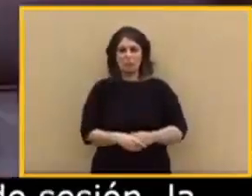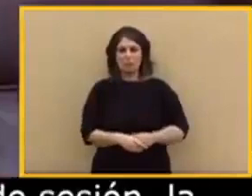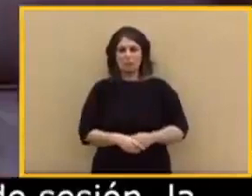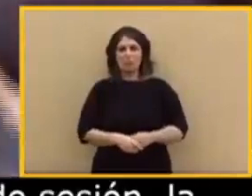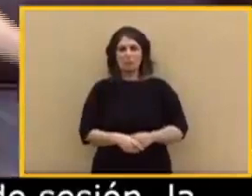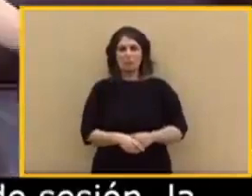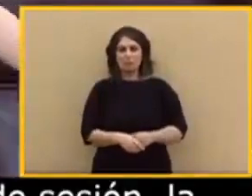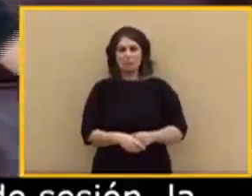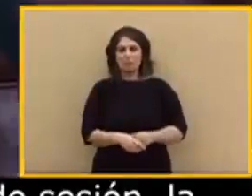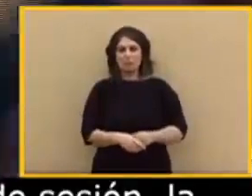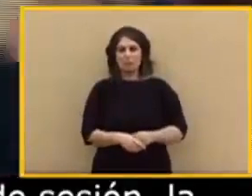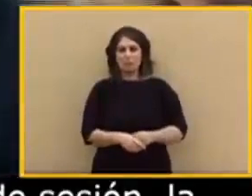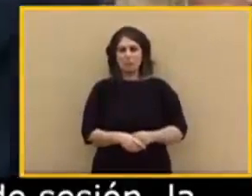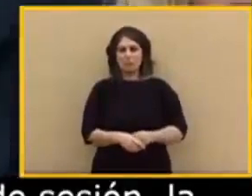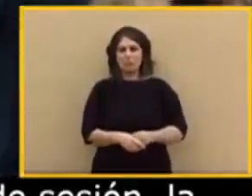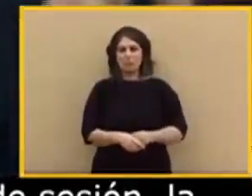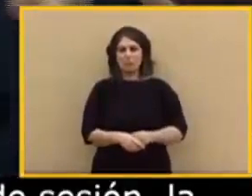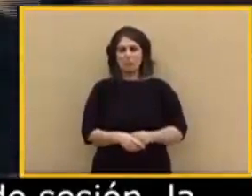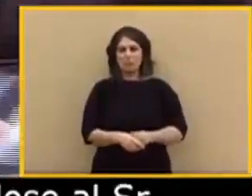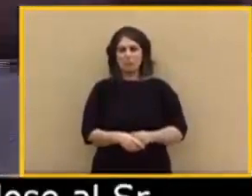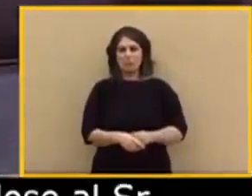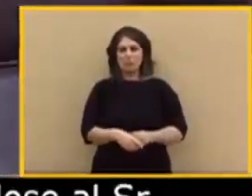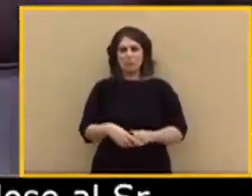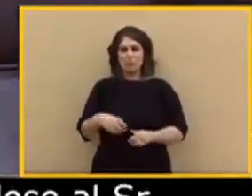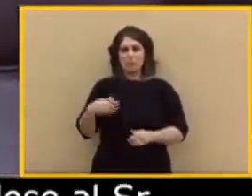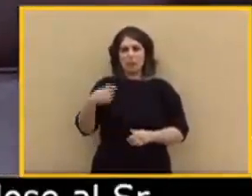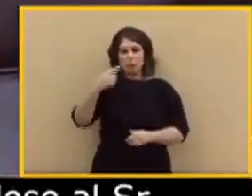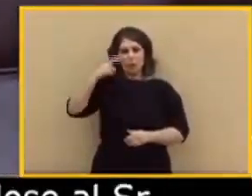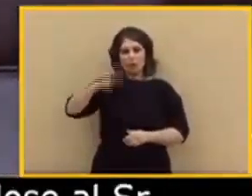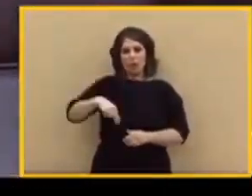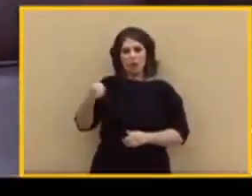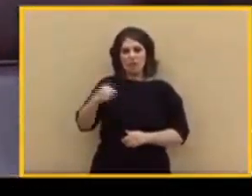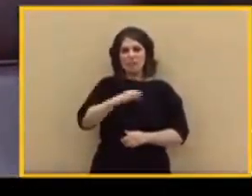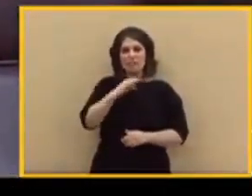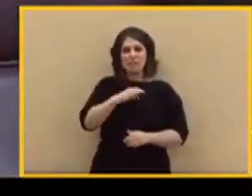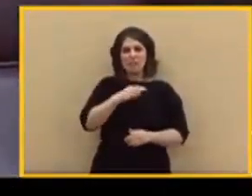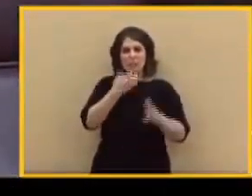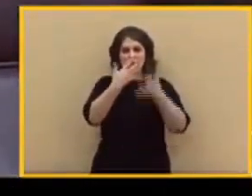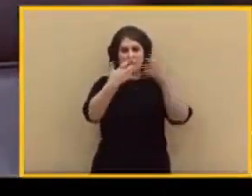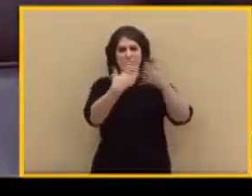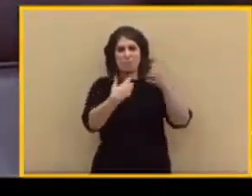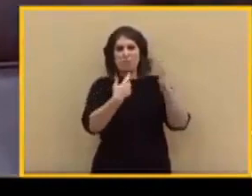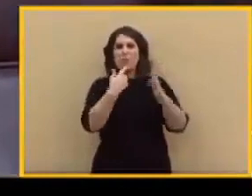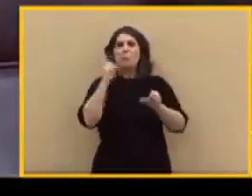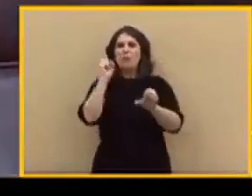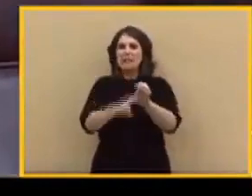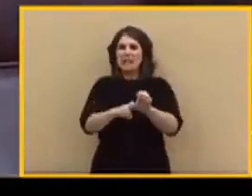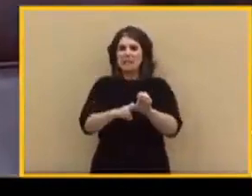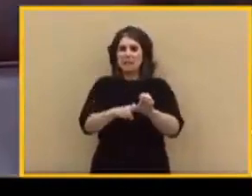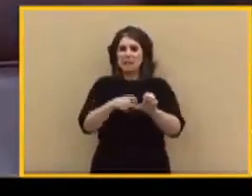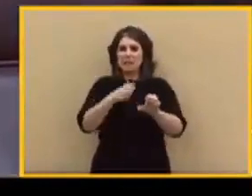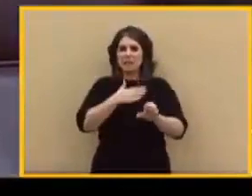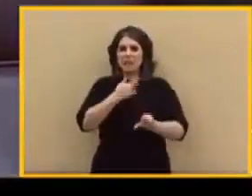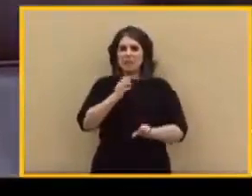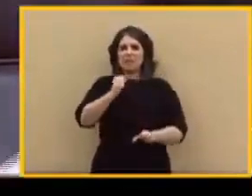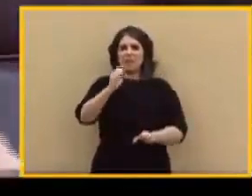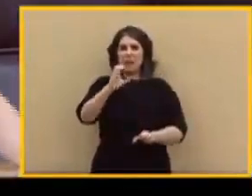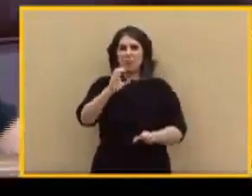Su padre, como bien reconoce el señor Iglesias en este artículo, era militante del FRAP. Gracias.